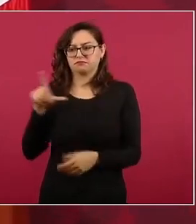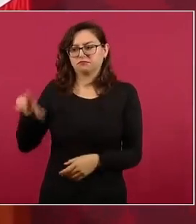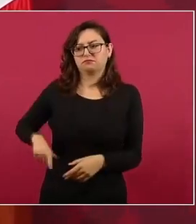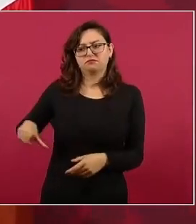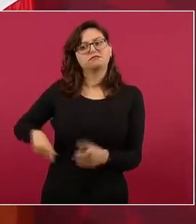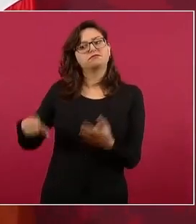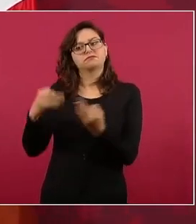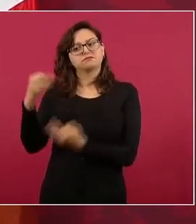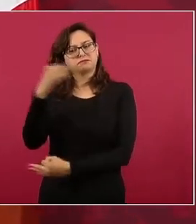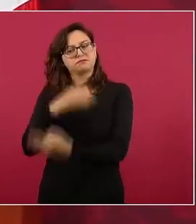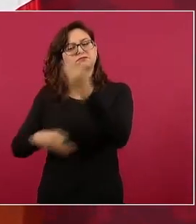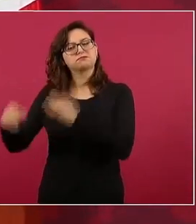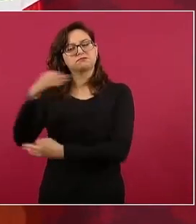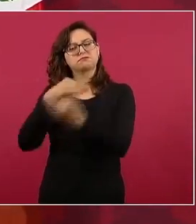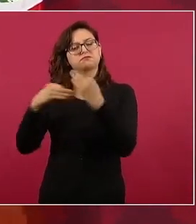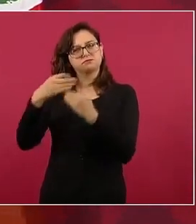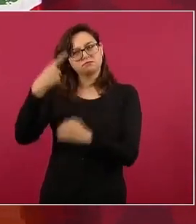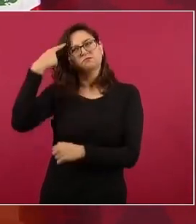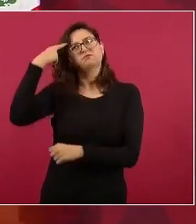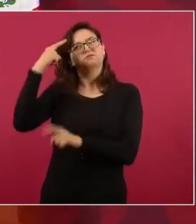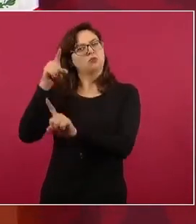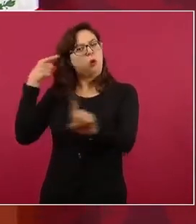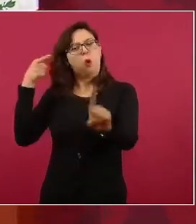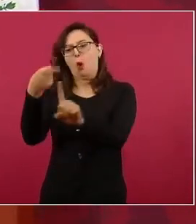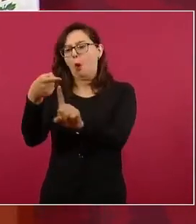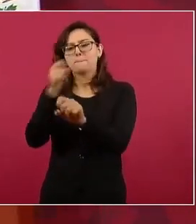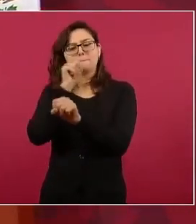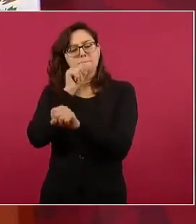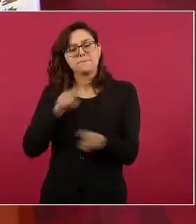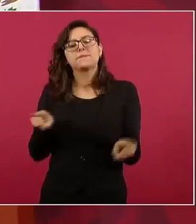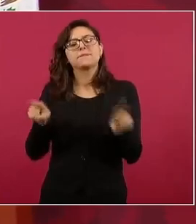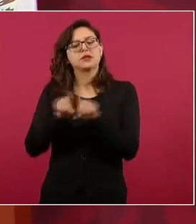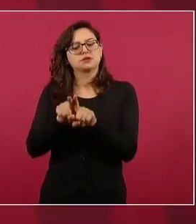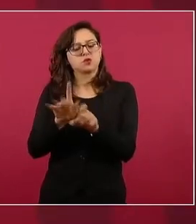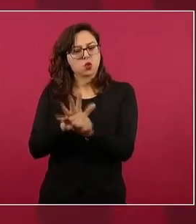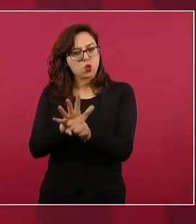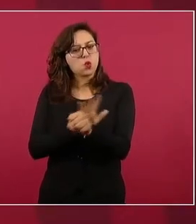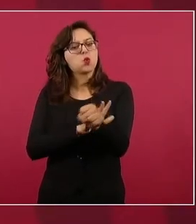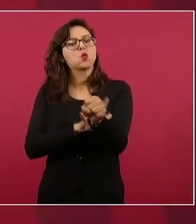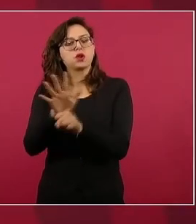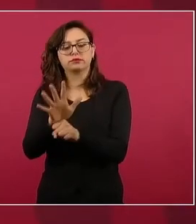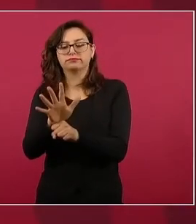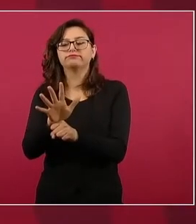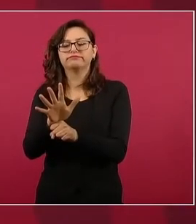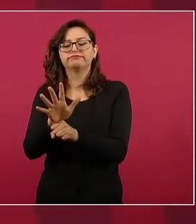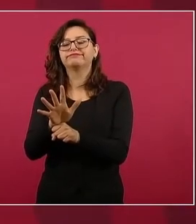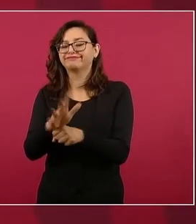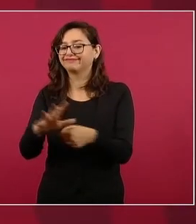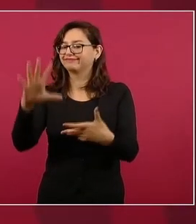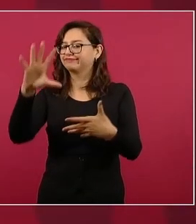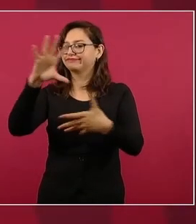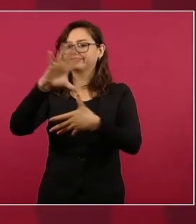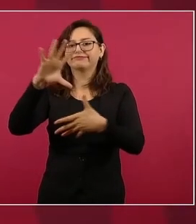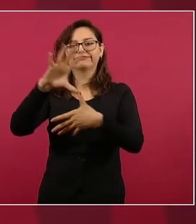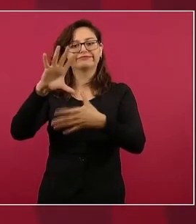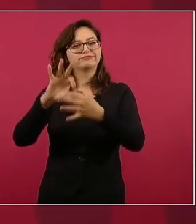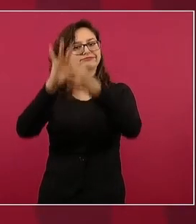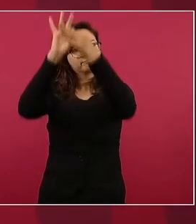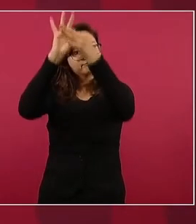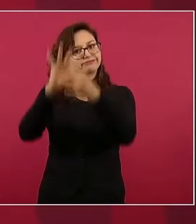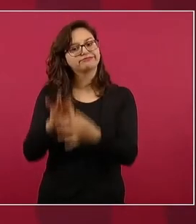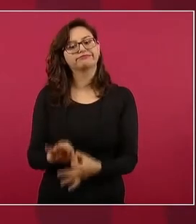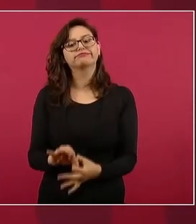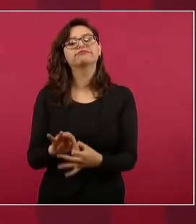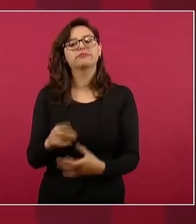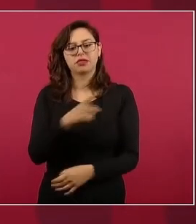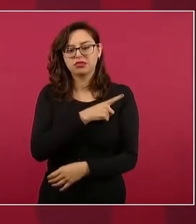que debe de buscarse la integración en todo el continente y que se debe